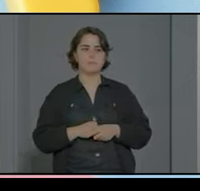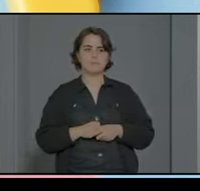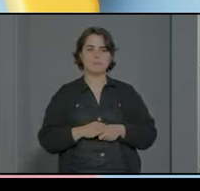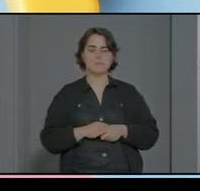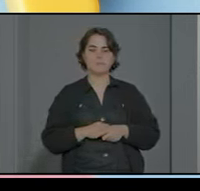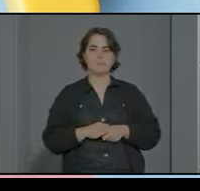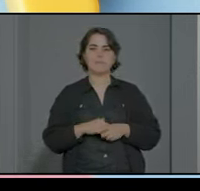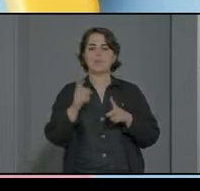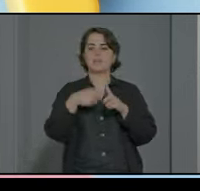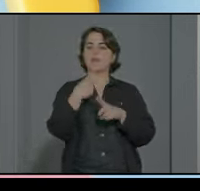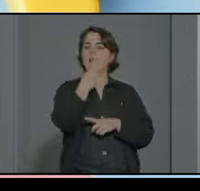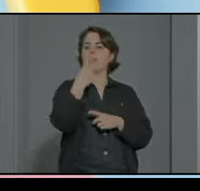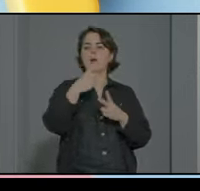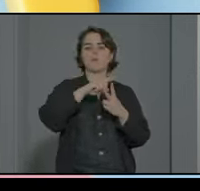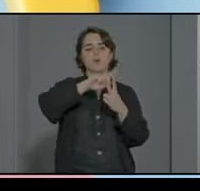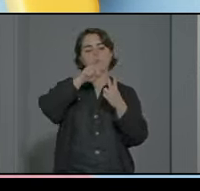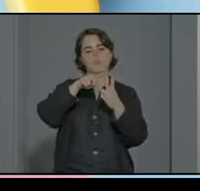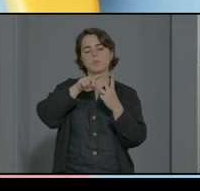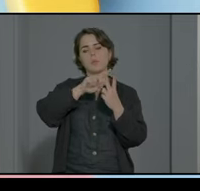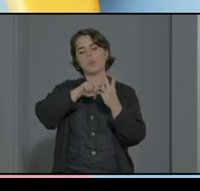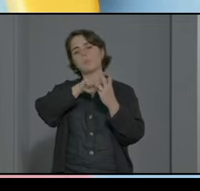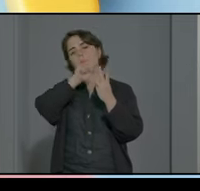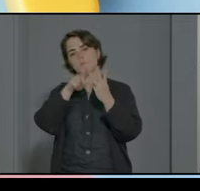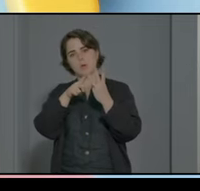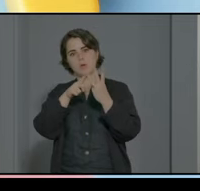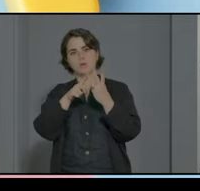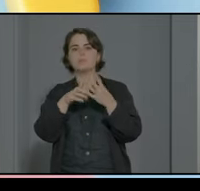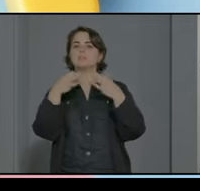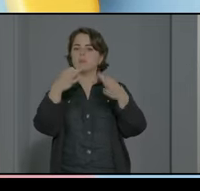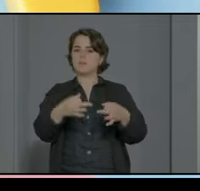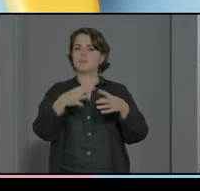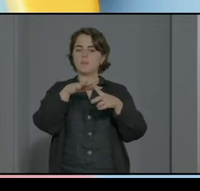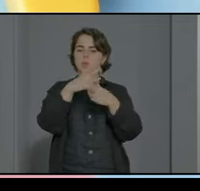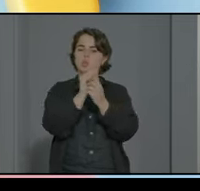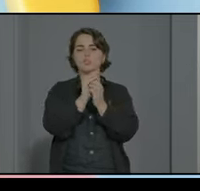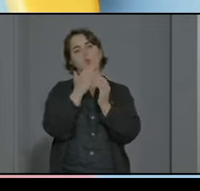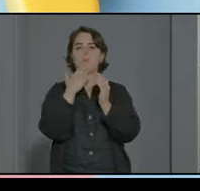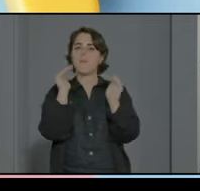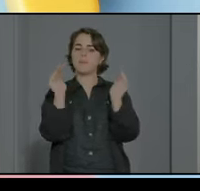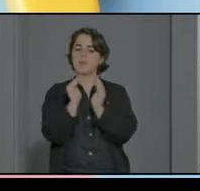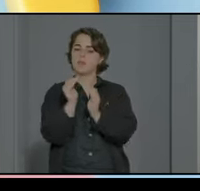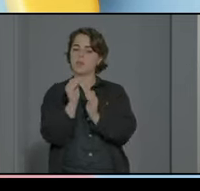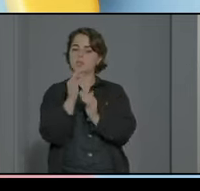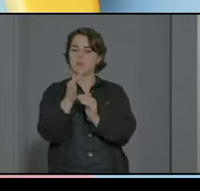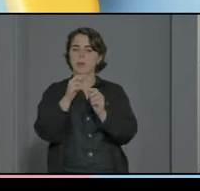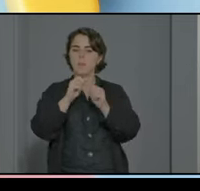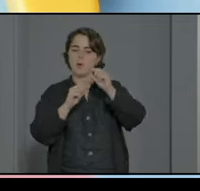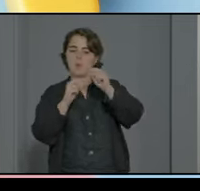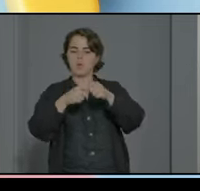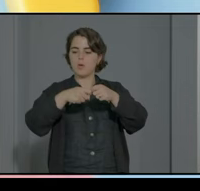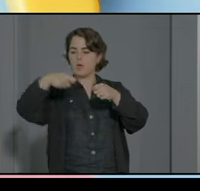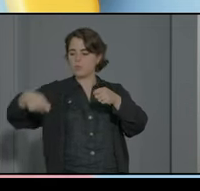cada nivel daría paso al siguiente y serían contextos más pequeños y poco a poco se irían ampliando